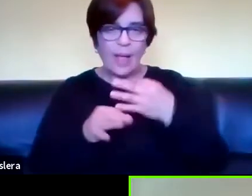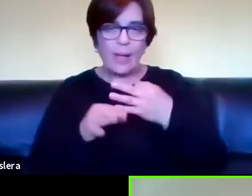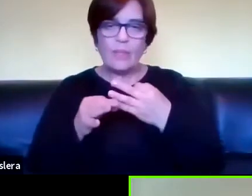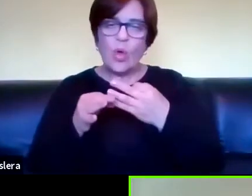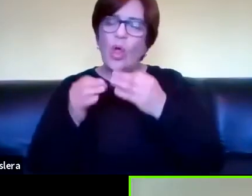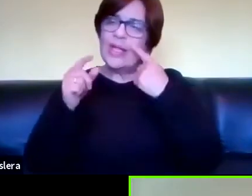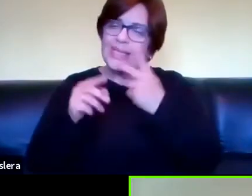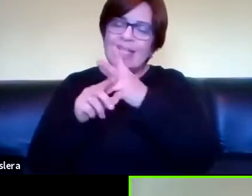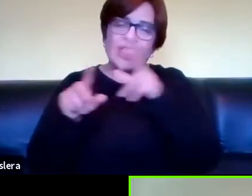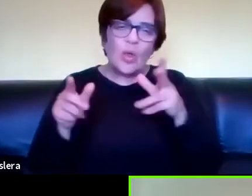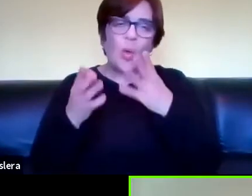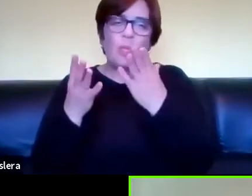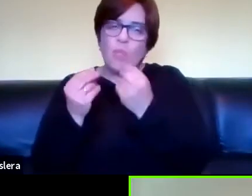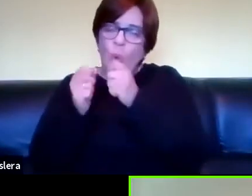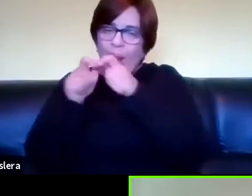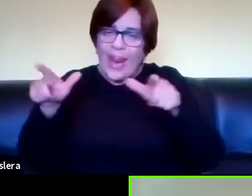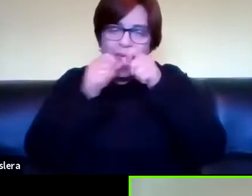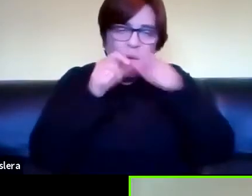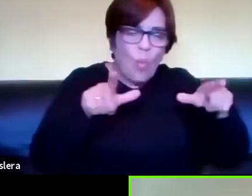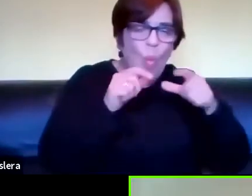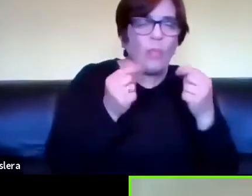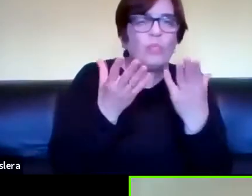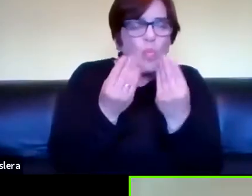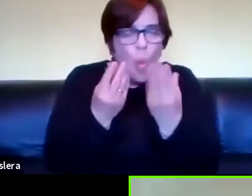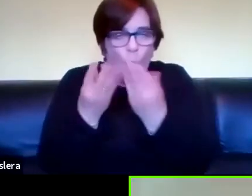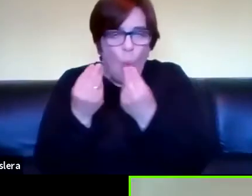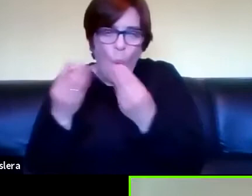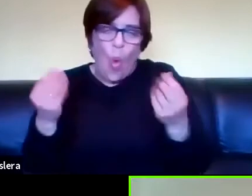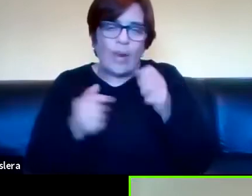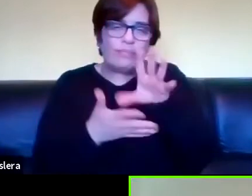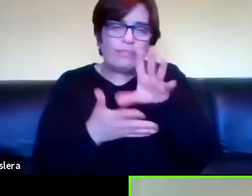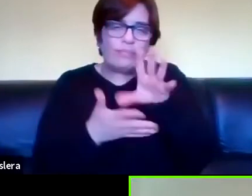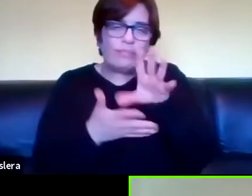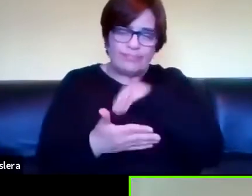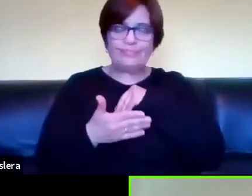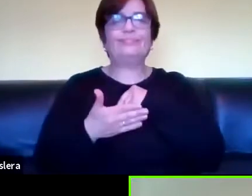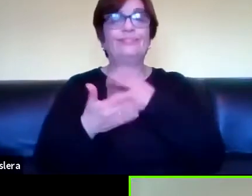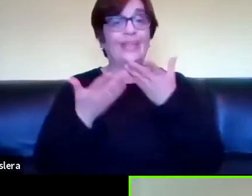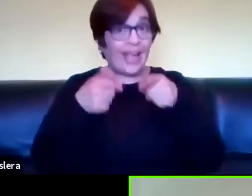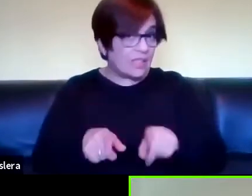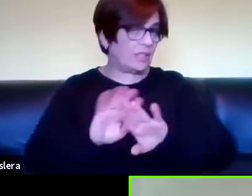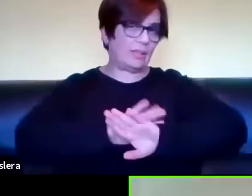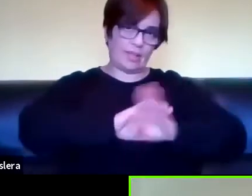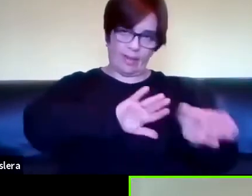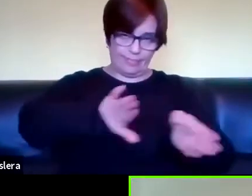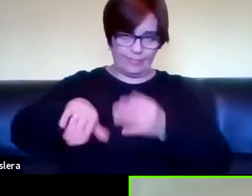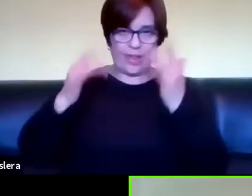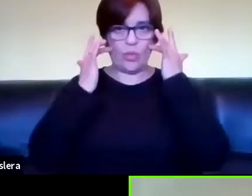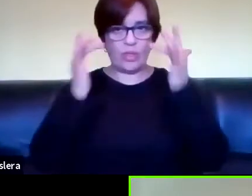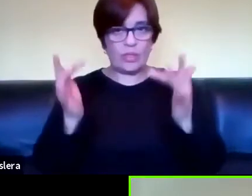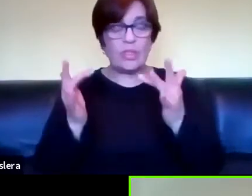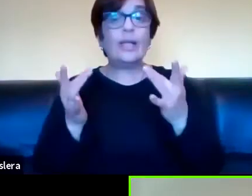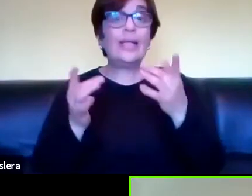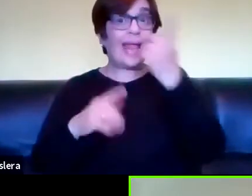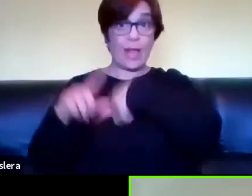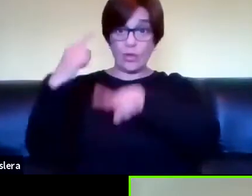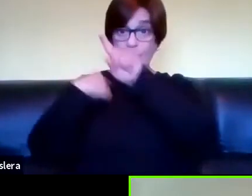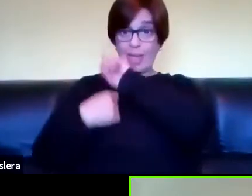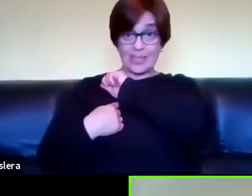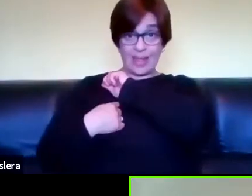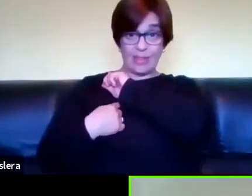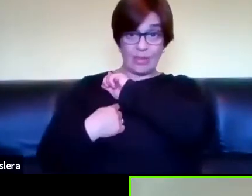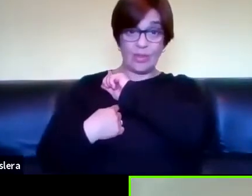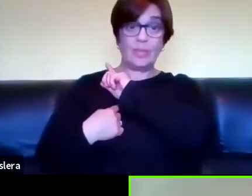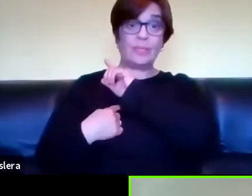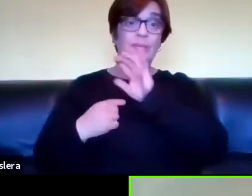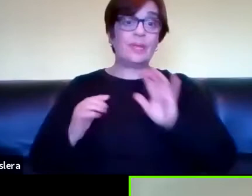pluritecnológicos y como la educación debía cambiar eso y ahora a partir de esto esto fue lo que hicimos el año pasado los mismos